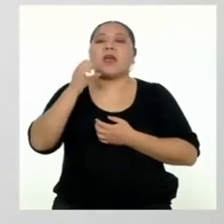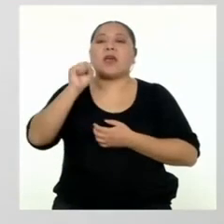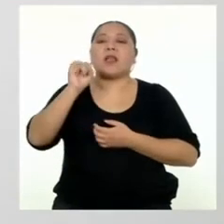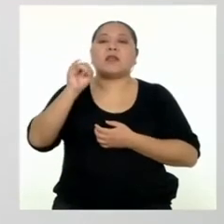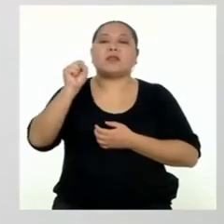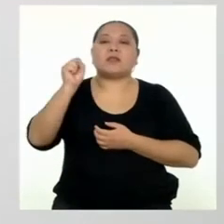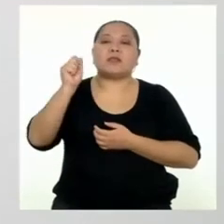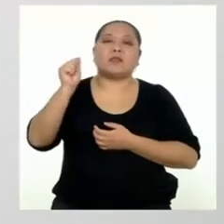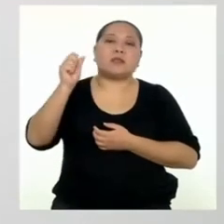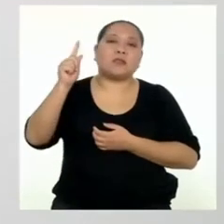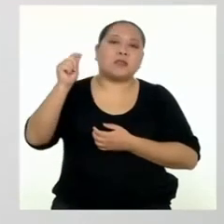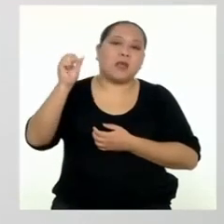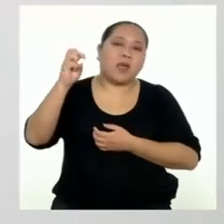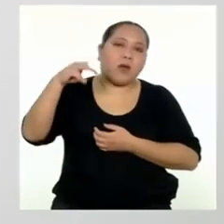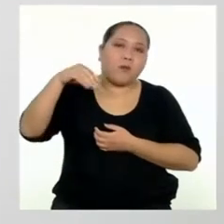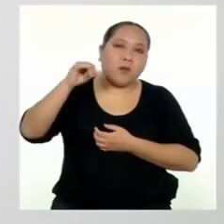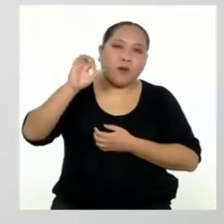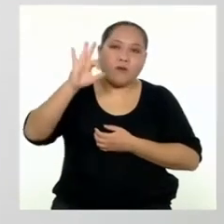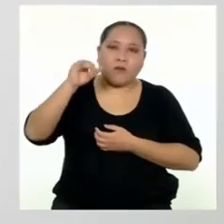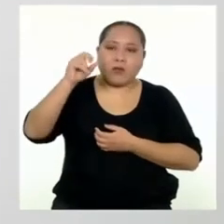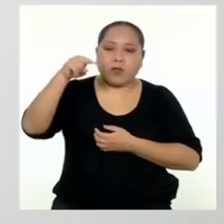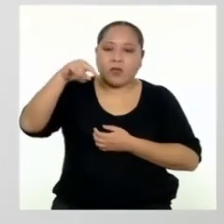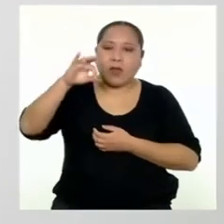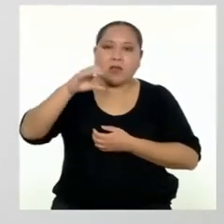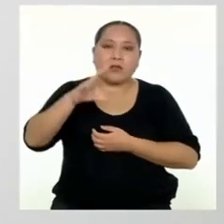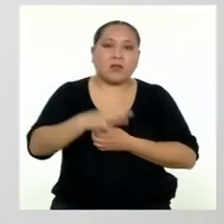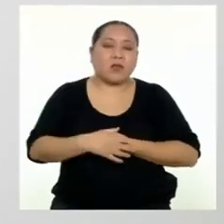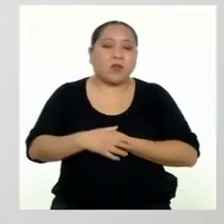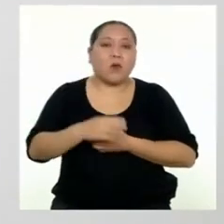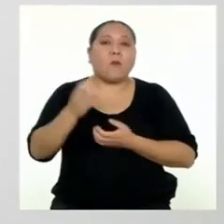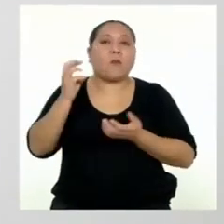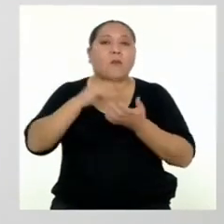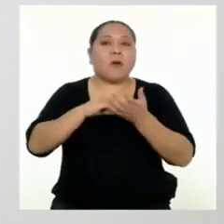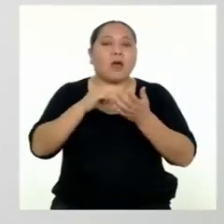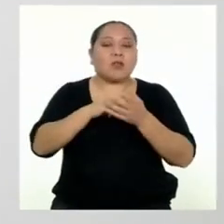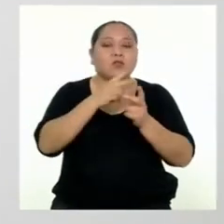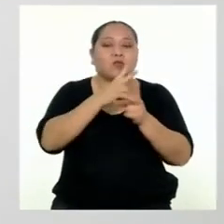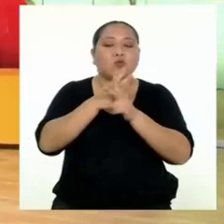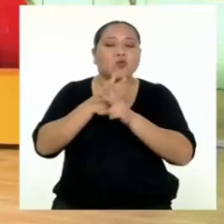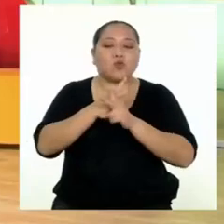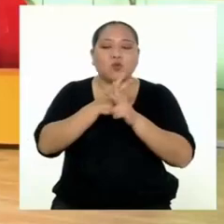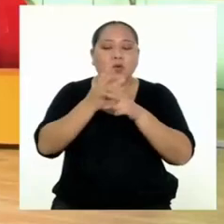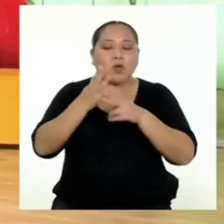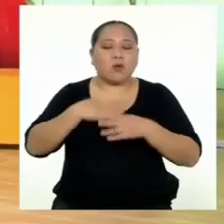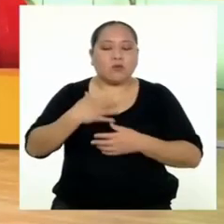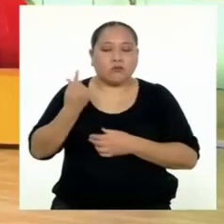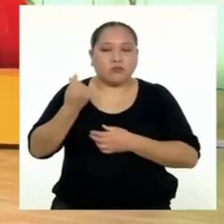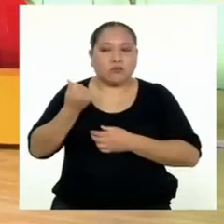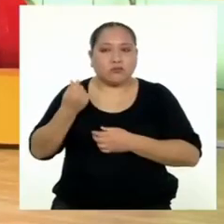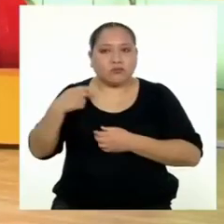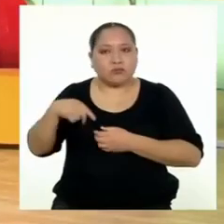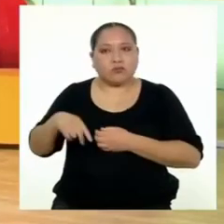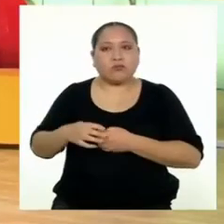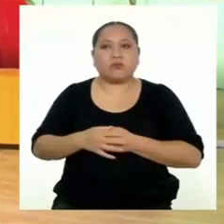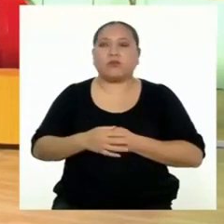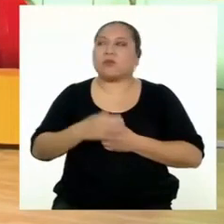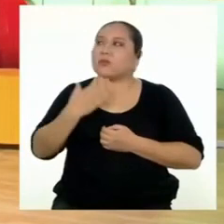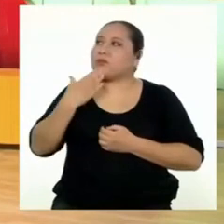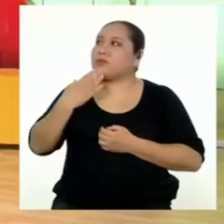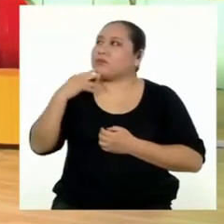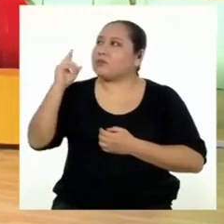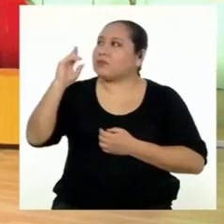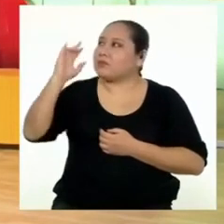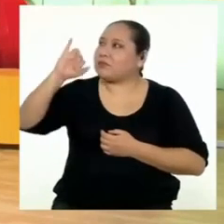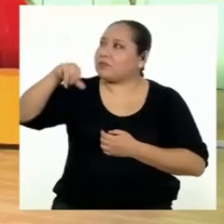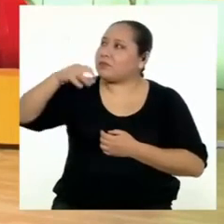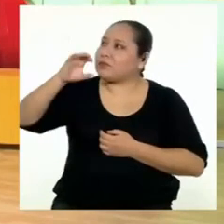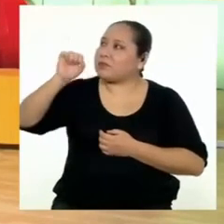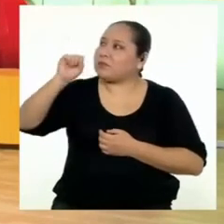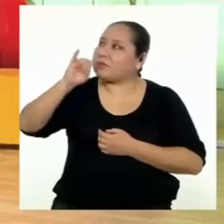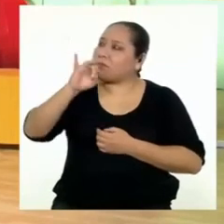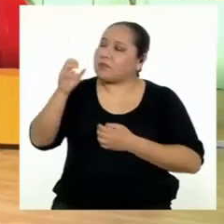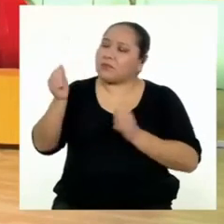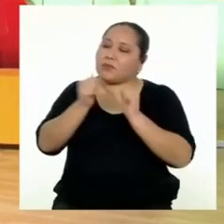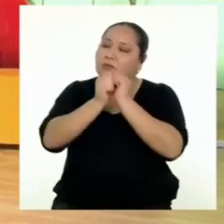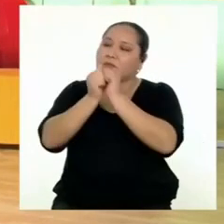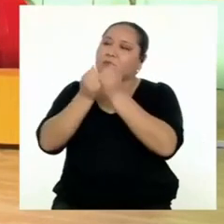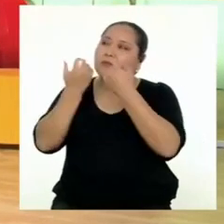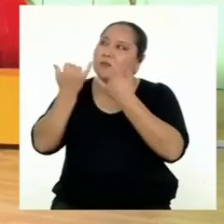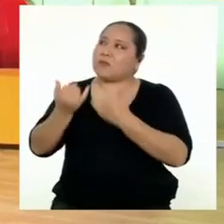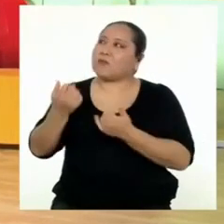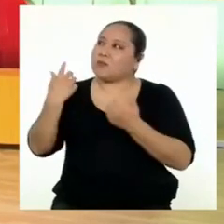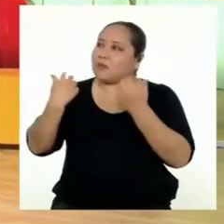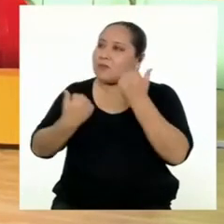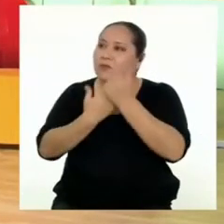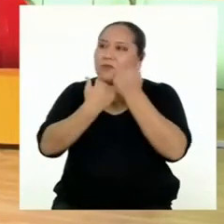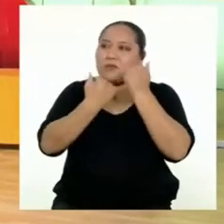sistema financiero, más cuidaremos nuestro bolsillo. Gracias, profesora Jessica, por acompañarnos el día de hoy.